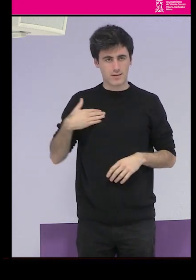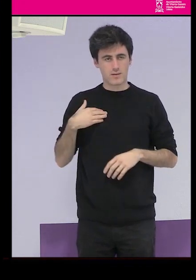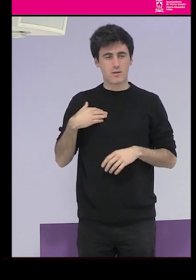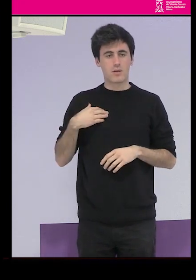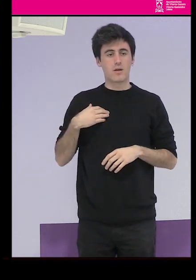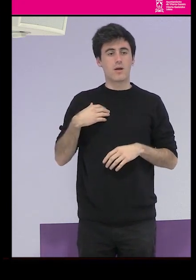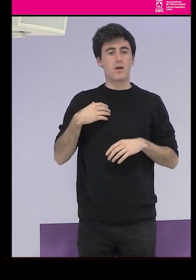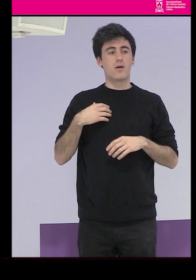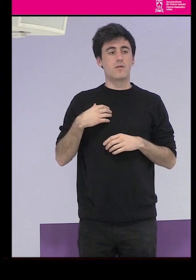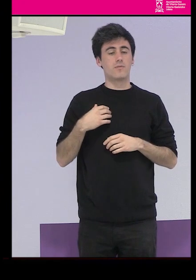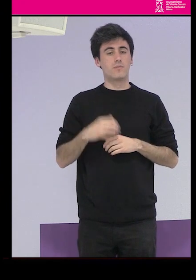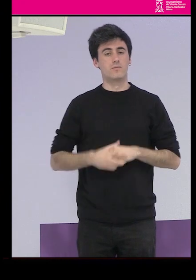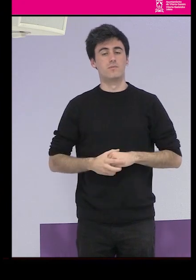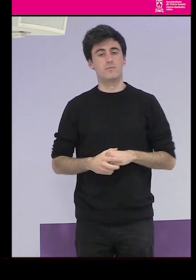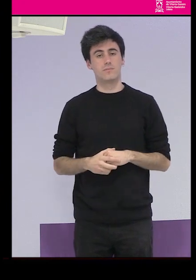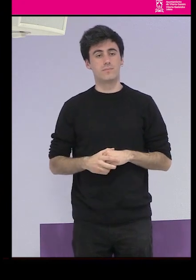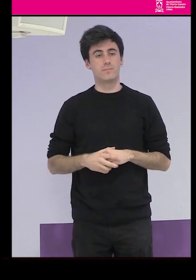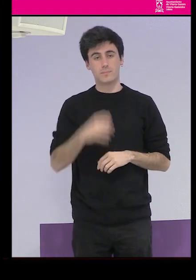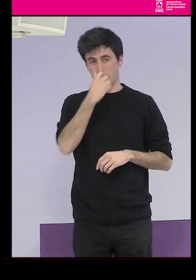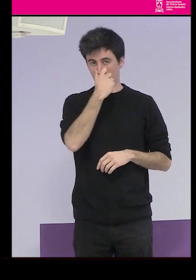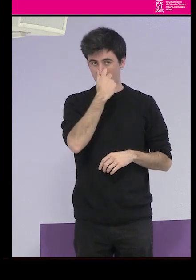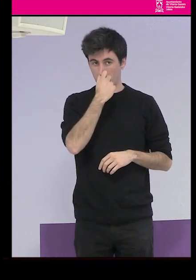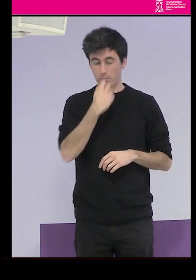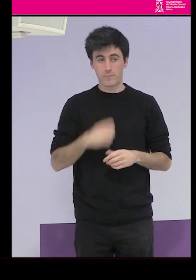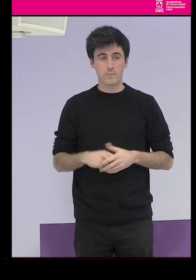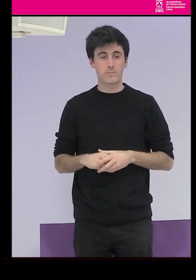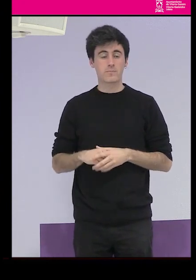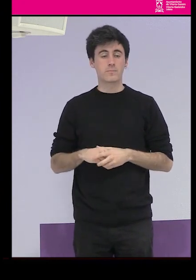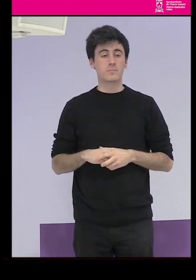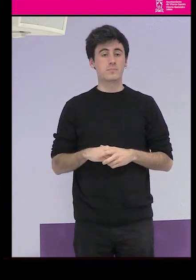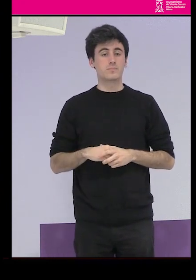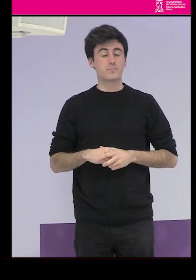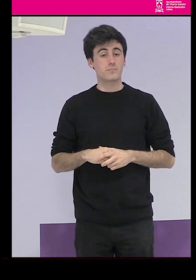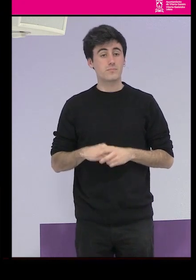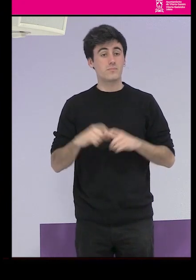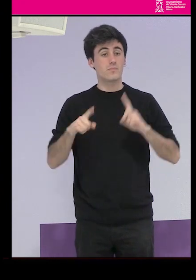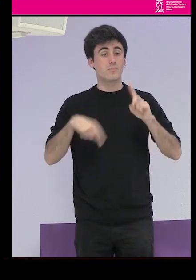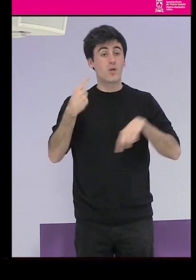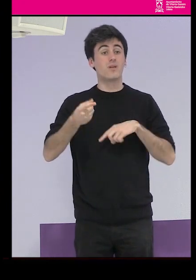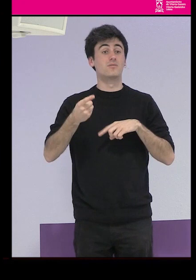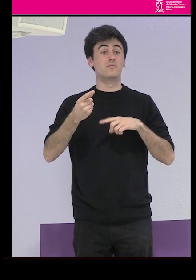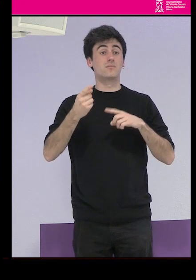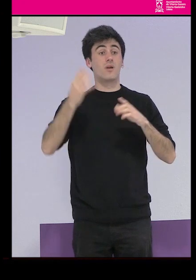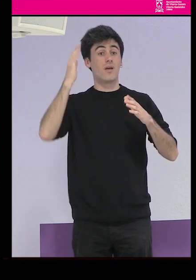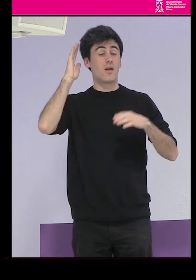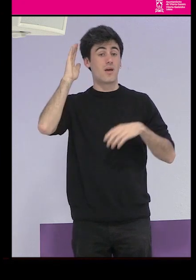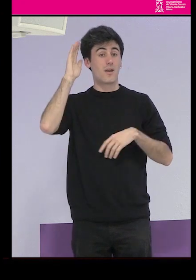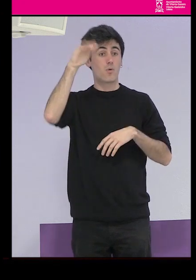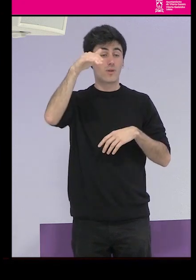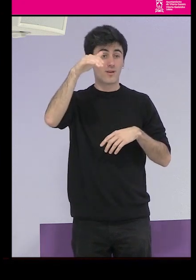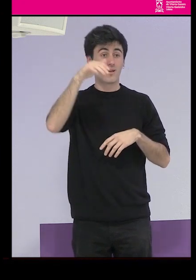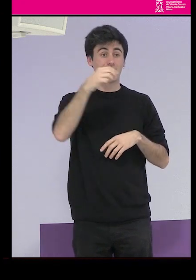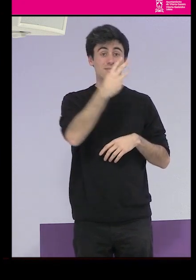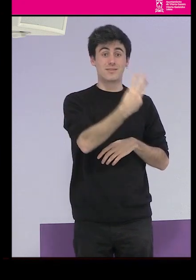cualificado, bueno, estuvieron ahí en este tema. Luego la República lo sustituyen el 31 por